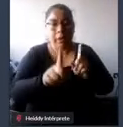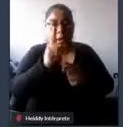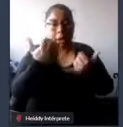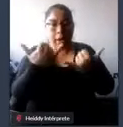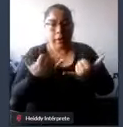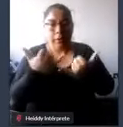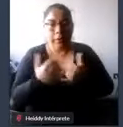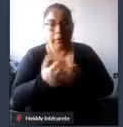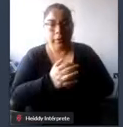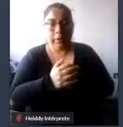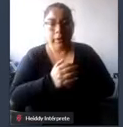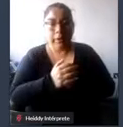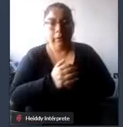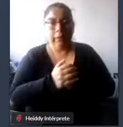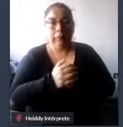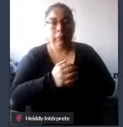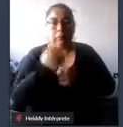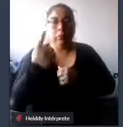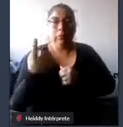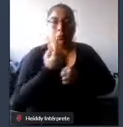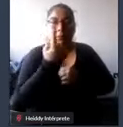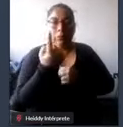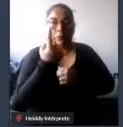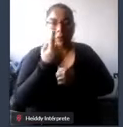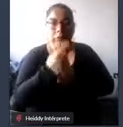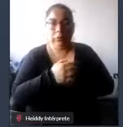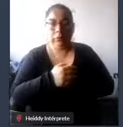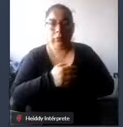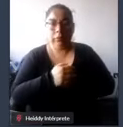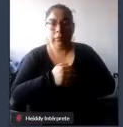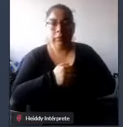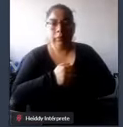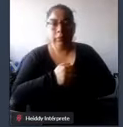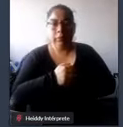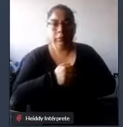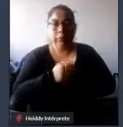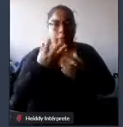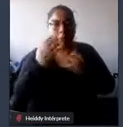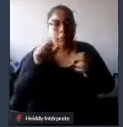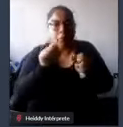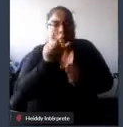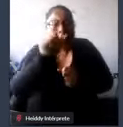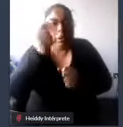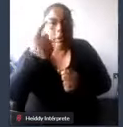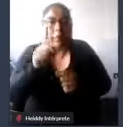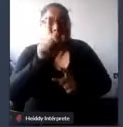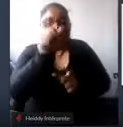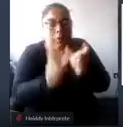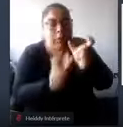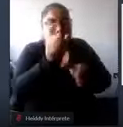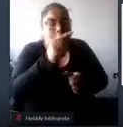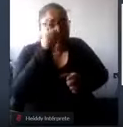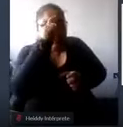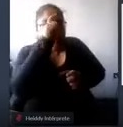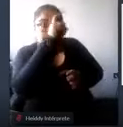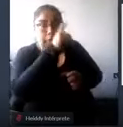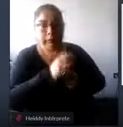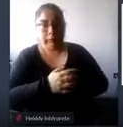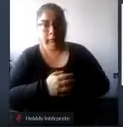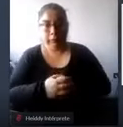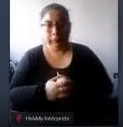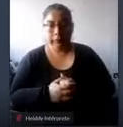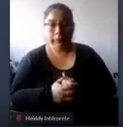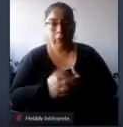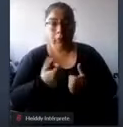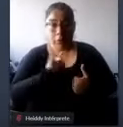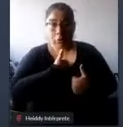son demasiado caros para cualquiera. Yo